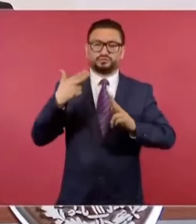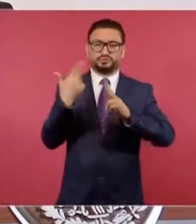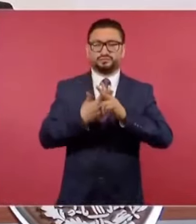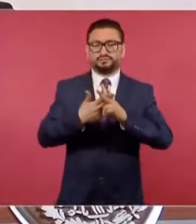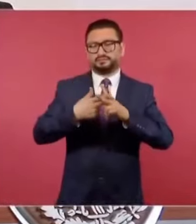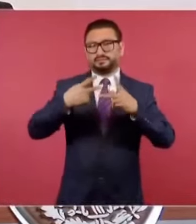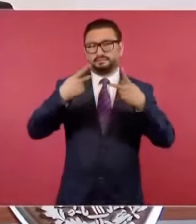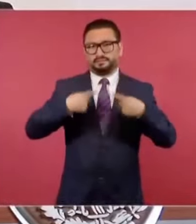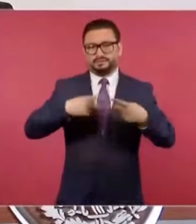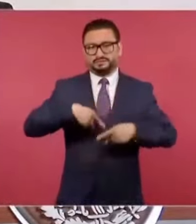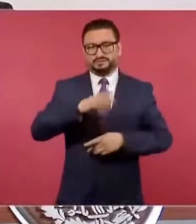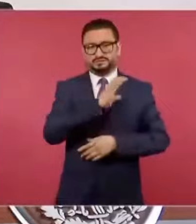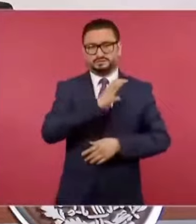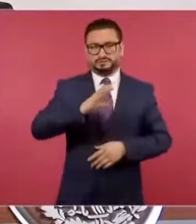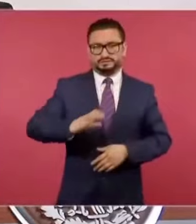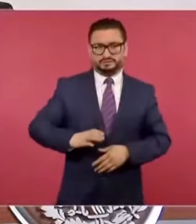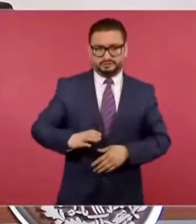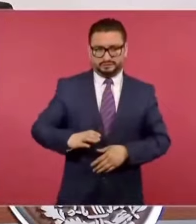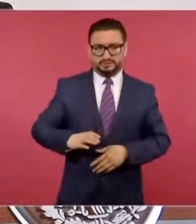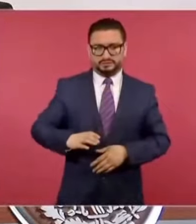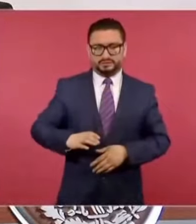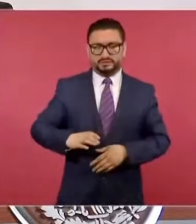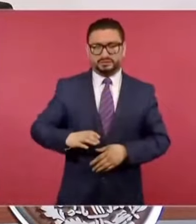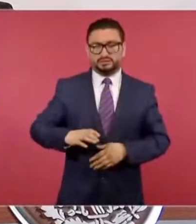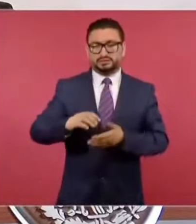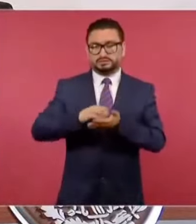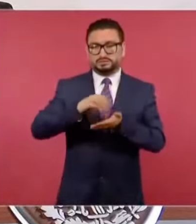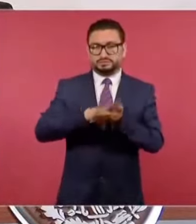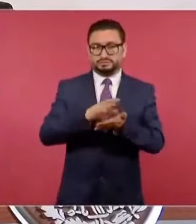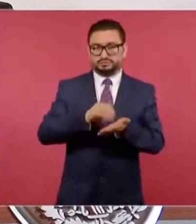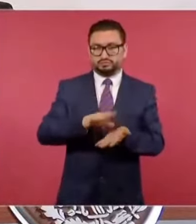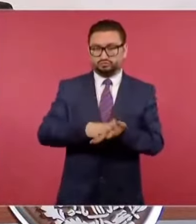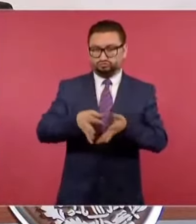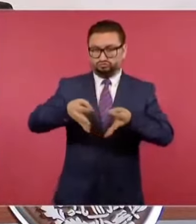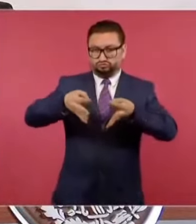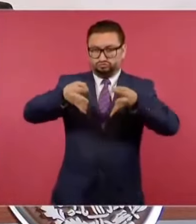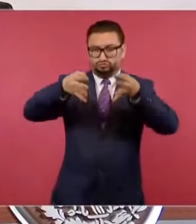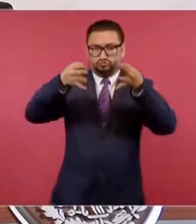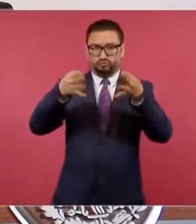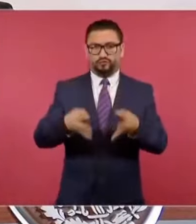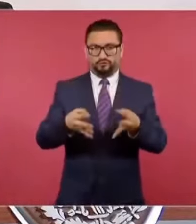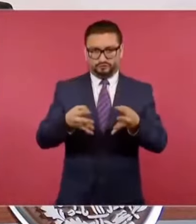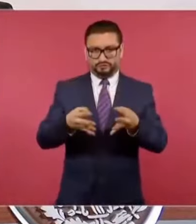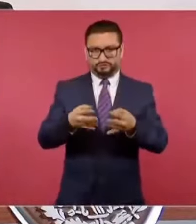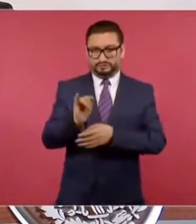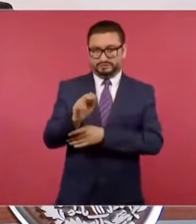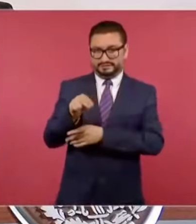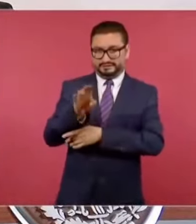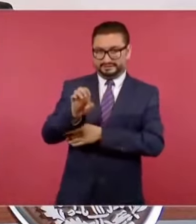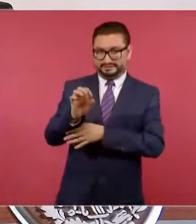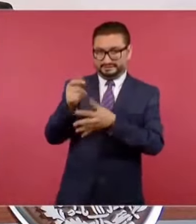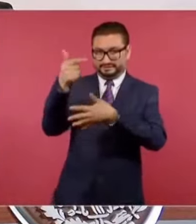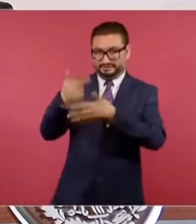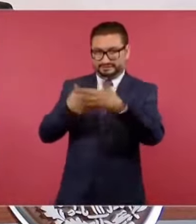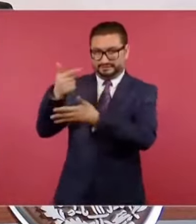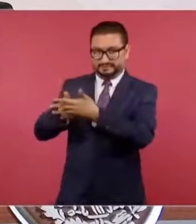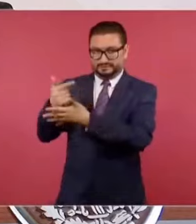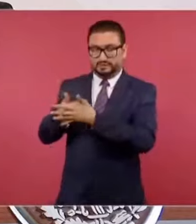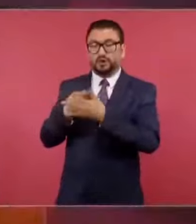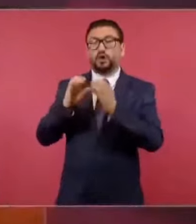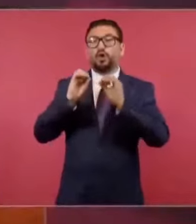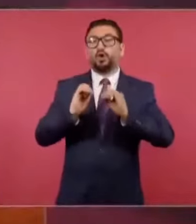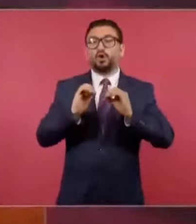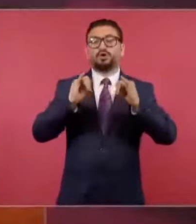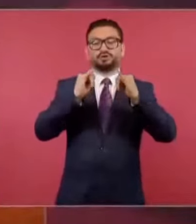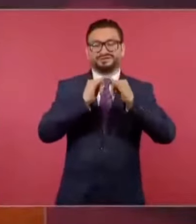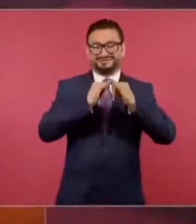personas candidatas registradas oficialmente ante el INE o ante los institutos